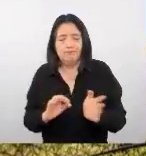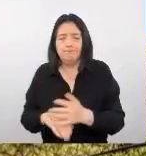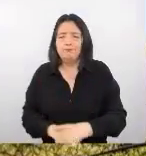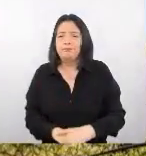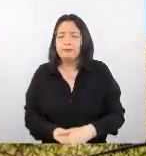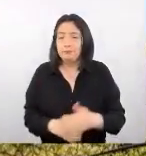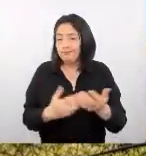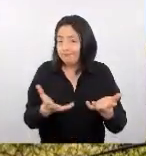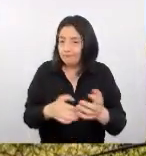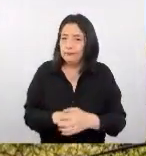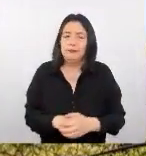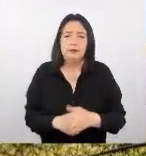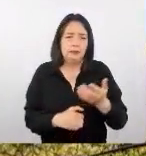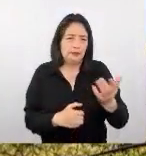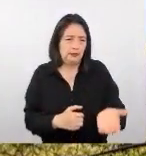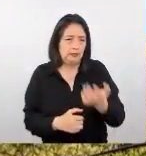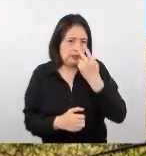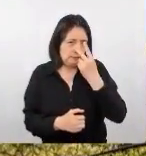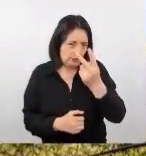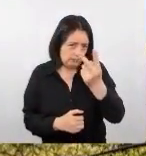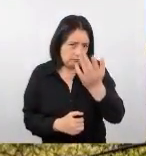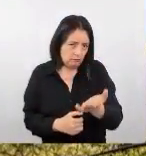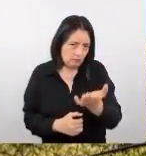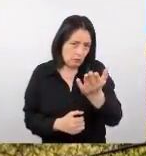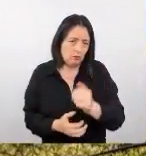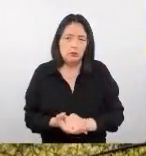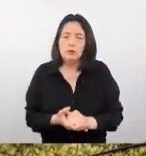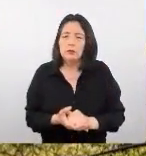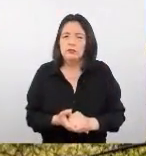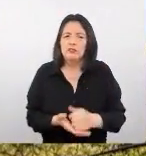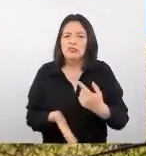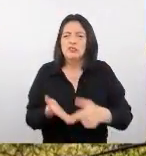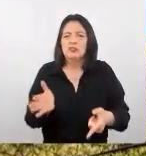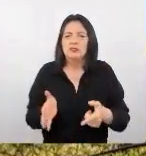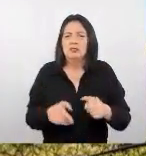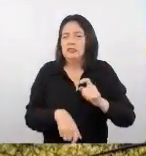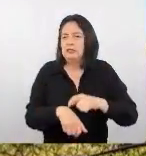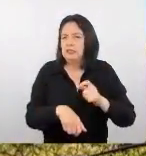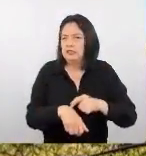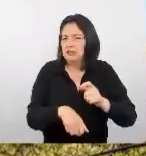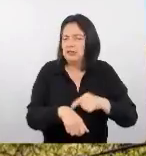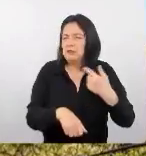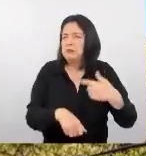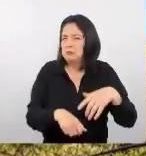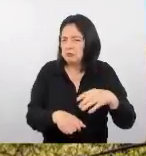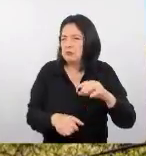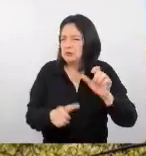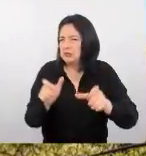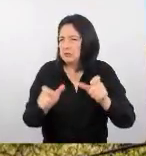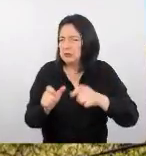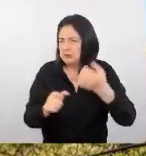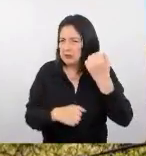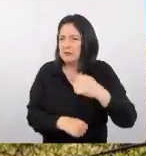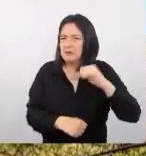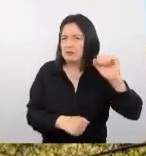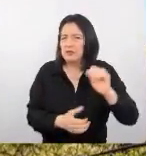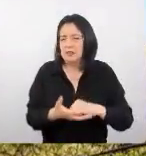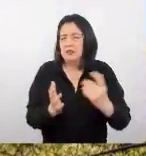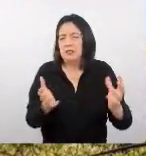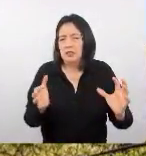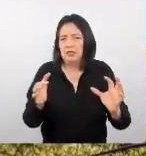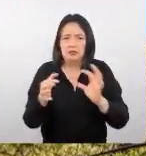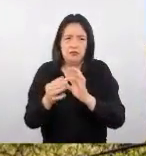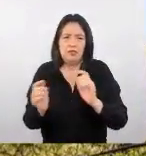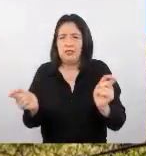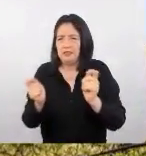Y de hecho, aquí estamos viendo un poco los periodos más comunes donde se suelen viajar que están muy asociados a